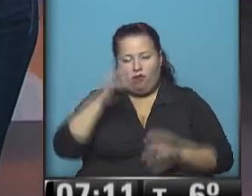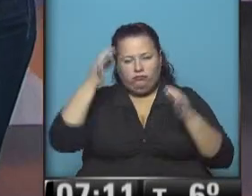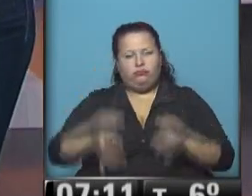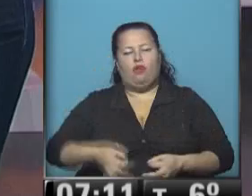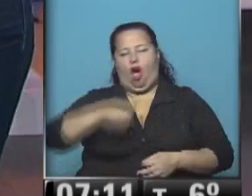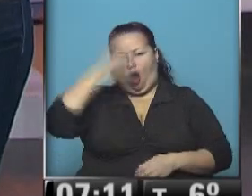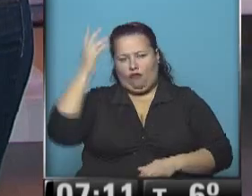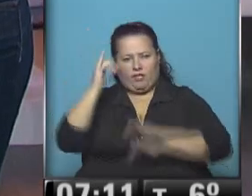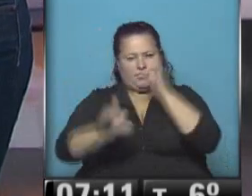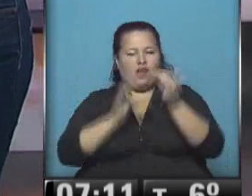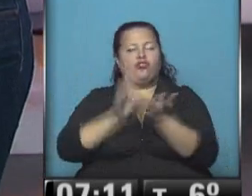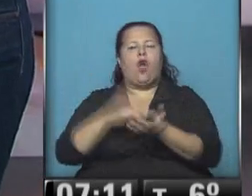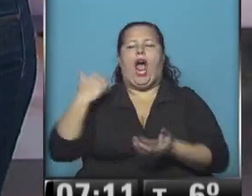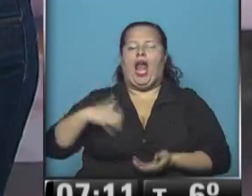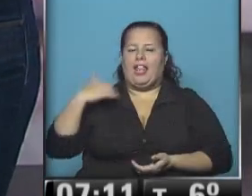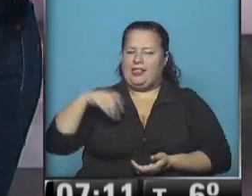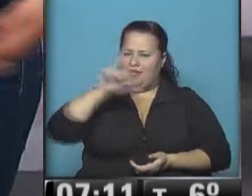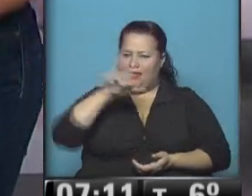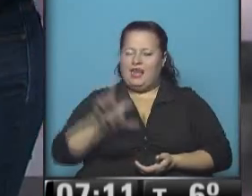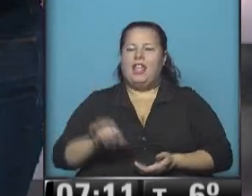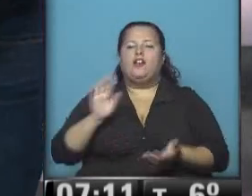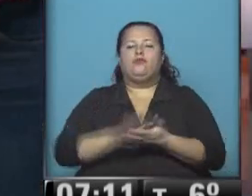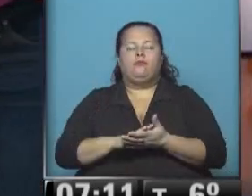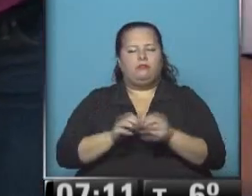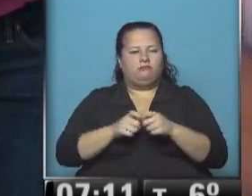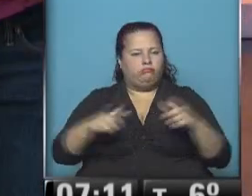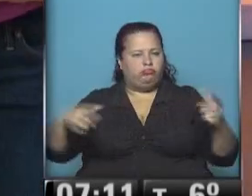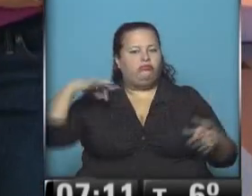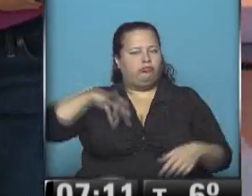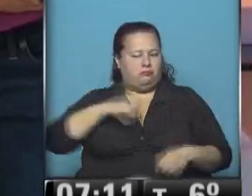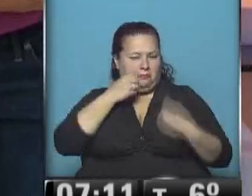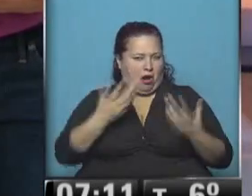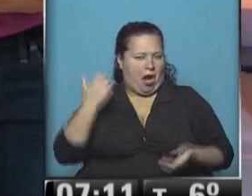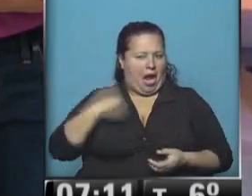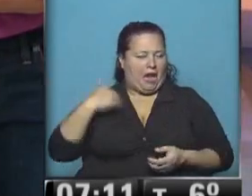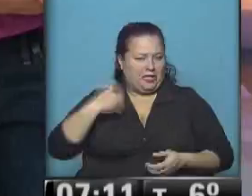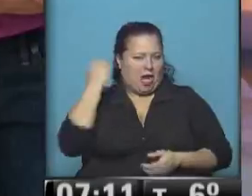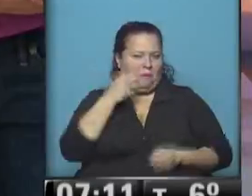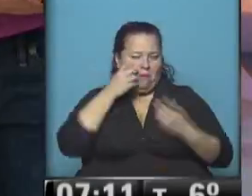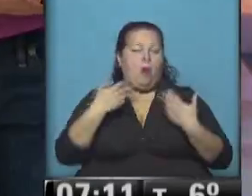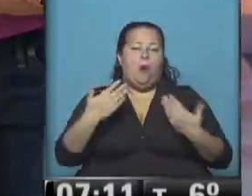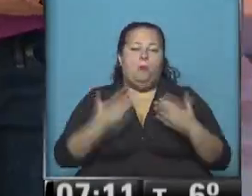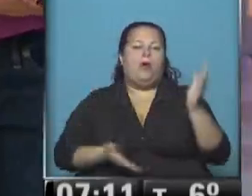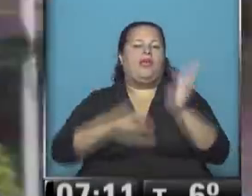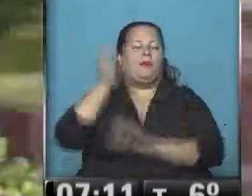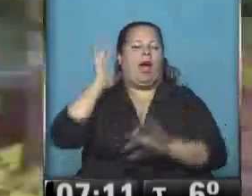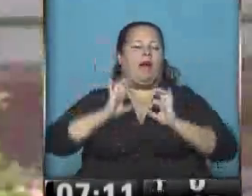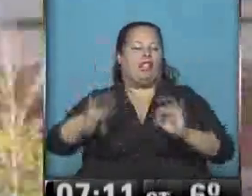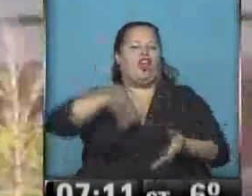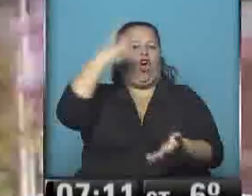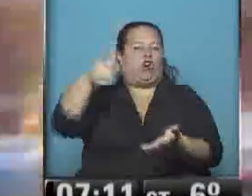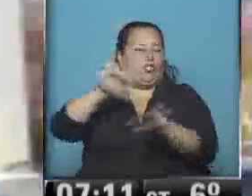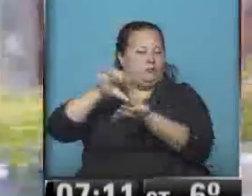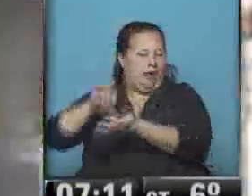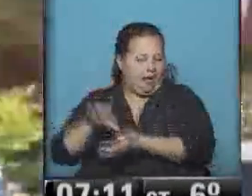concretos de la República Argentina que tiene que ver con el crecimiento económico, afortunadamente de muchos argentinos, que les ha permitido salir de vacaciones